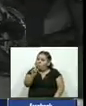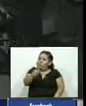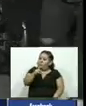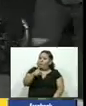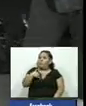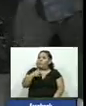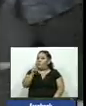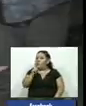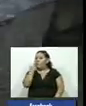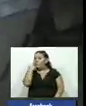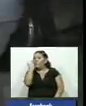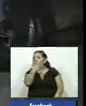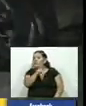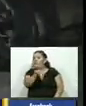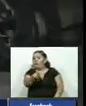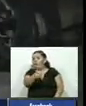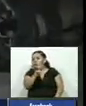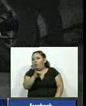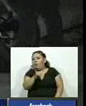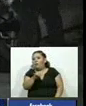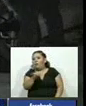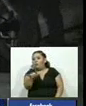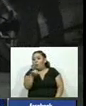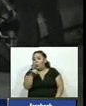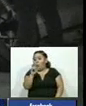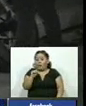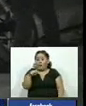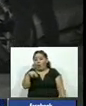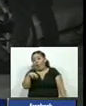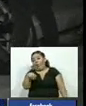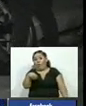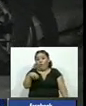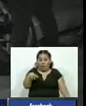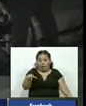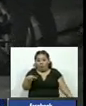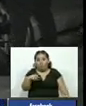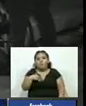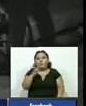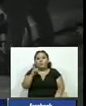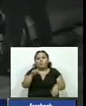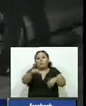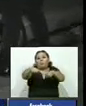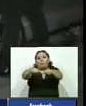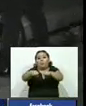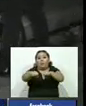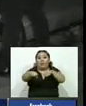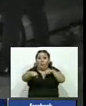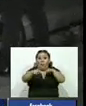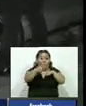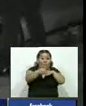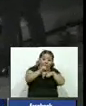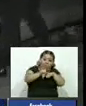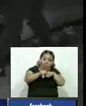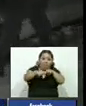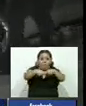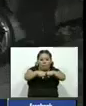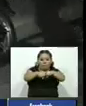sí andaba bien en estado de ebriedad bastante que en el caminar podía y impactó con la motocicleta